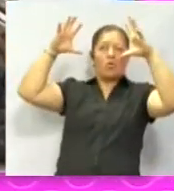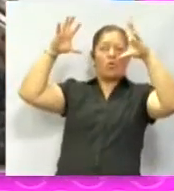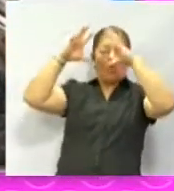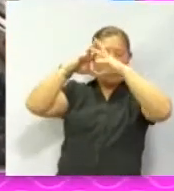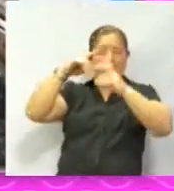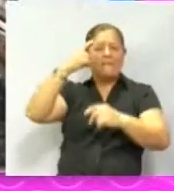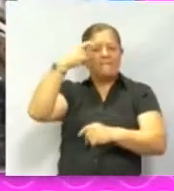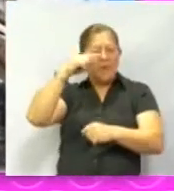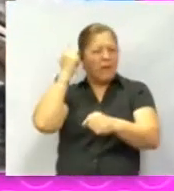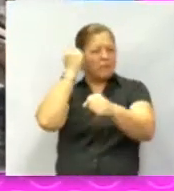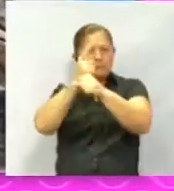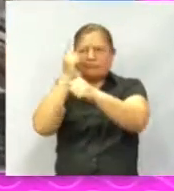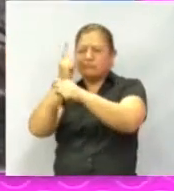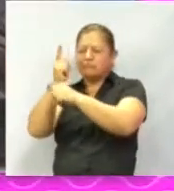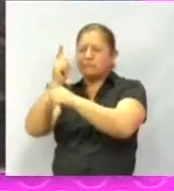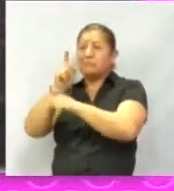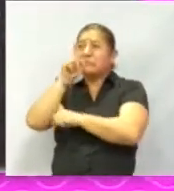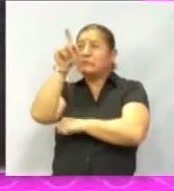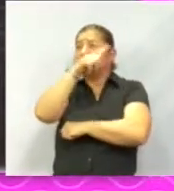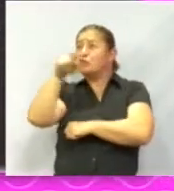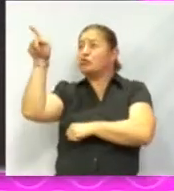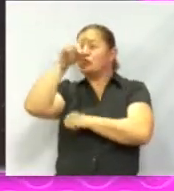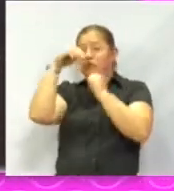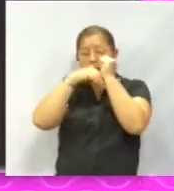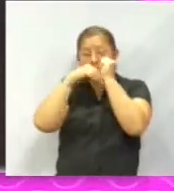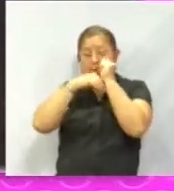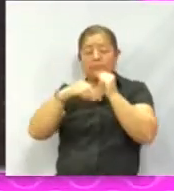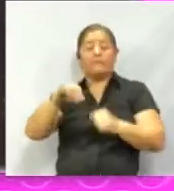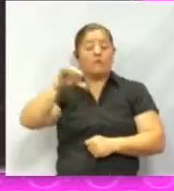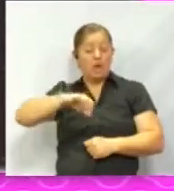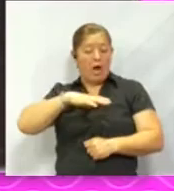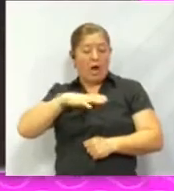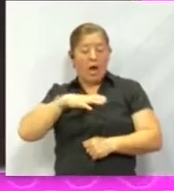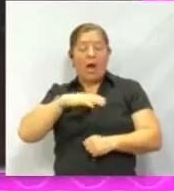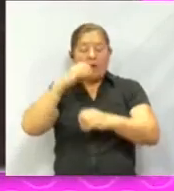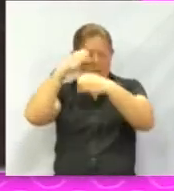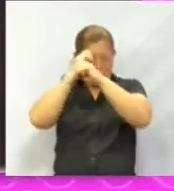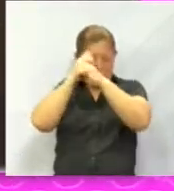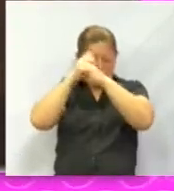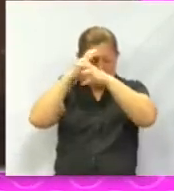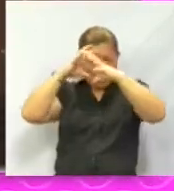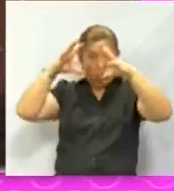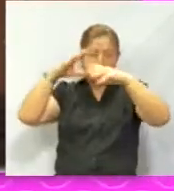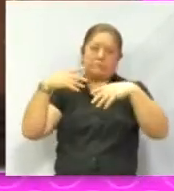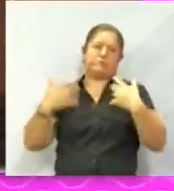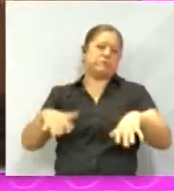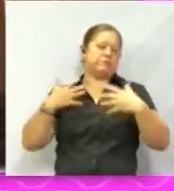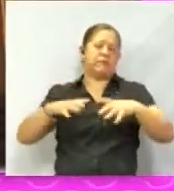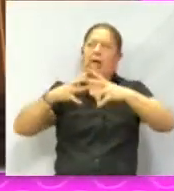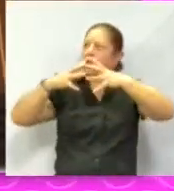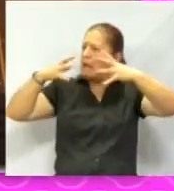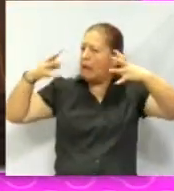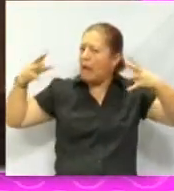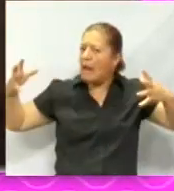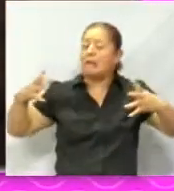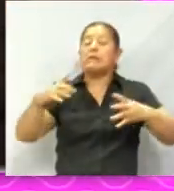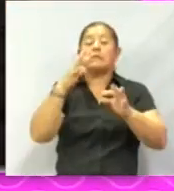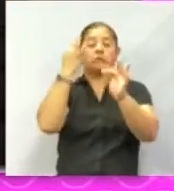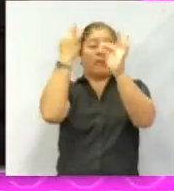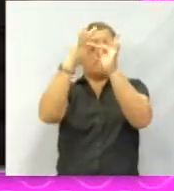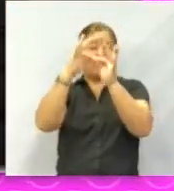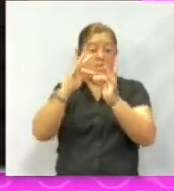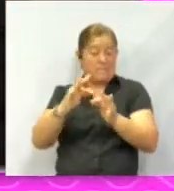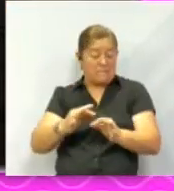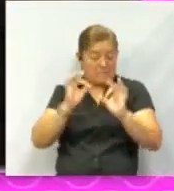de develar los secretos del universo. Hoy en día existen grandes observatorios y telescopios de alta precisión en todo el mundo,